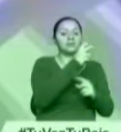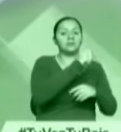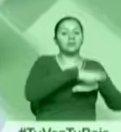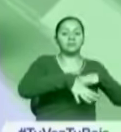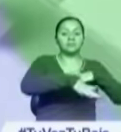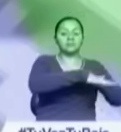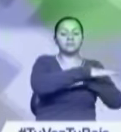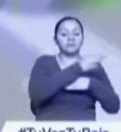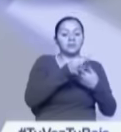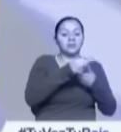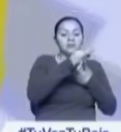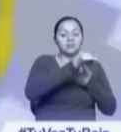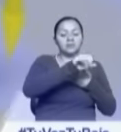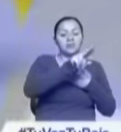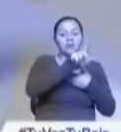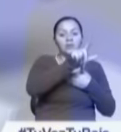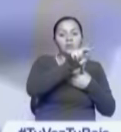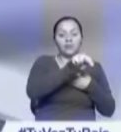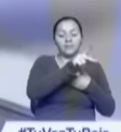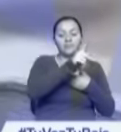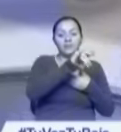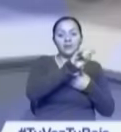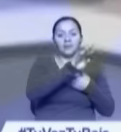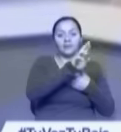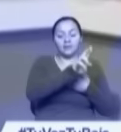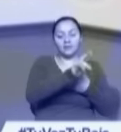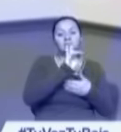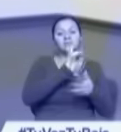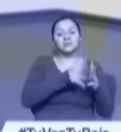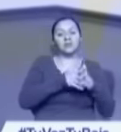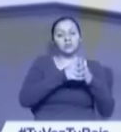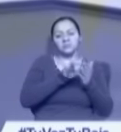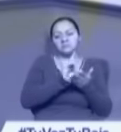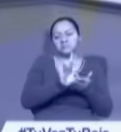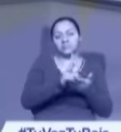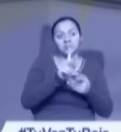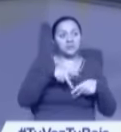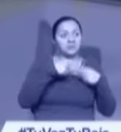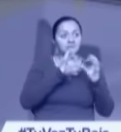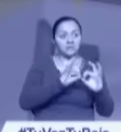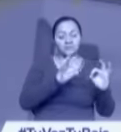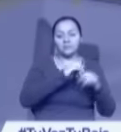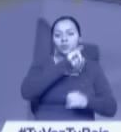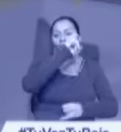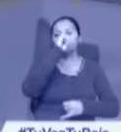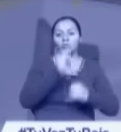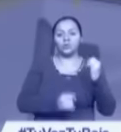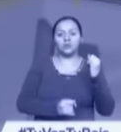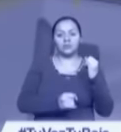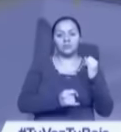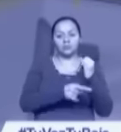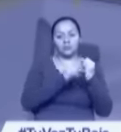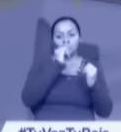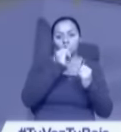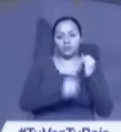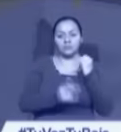Islas Howland y Baker, territorios deshabitados de Estados Unidos, serán las últimas en ingresar al 2017.